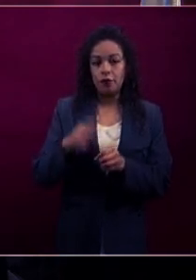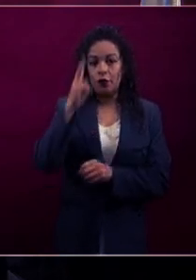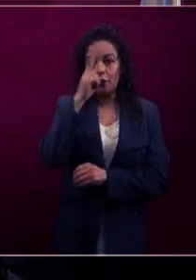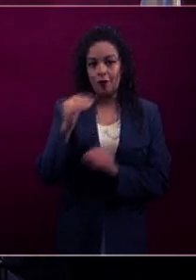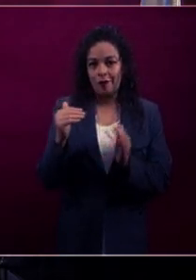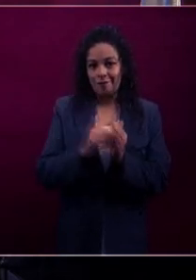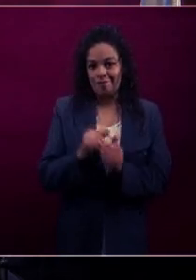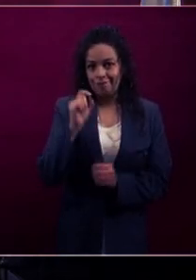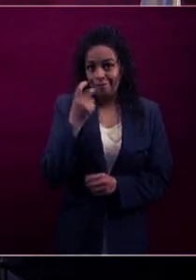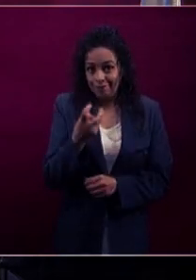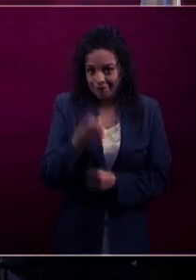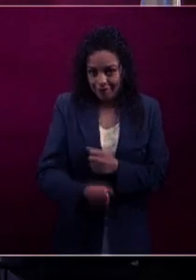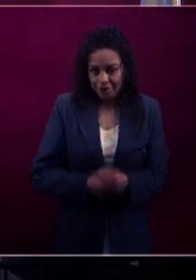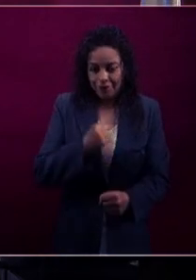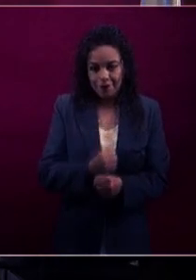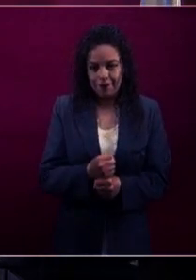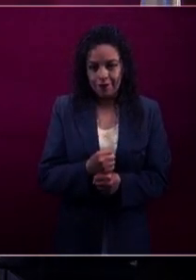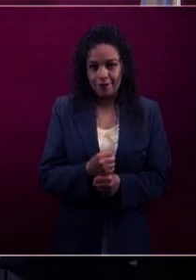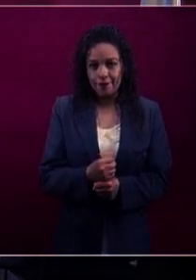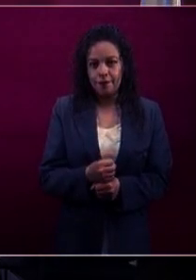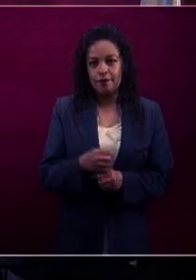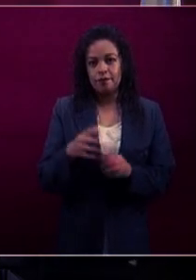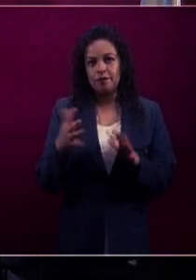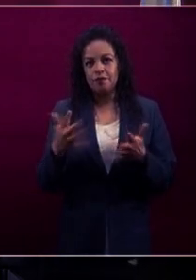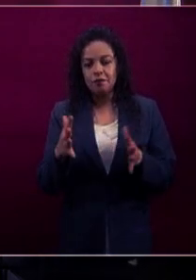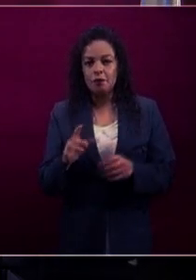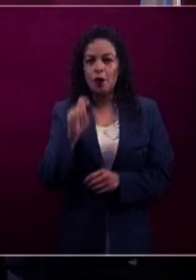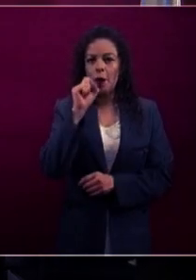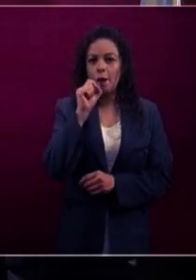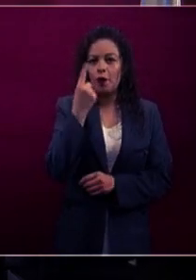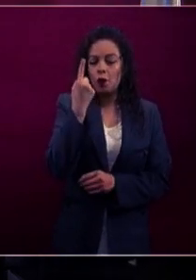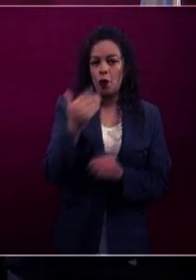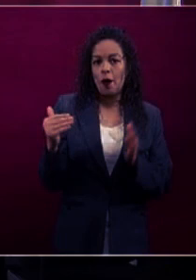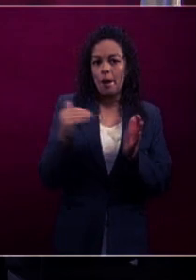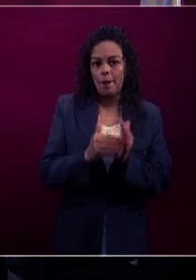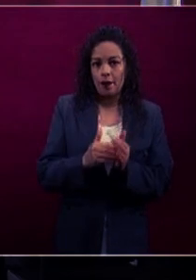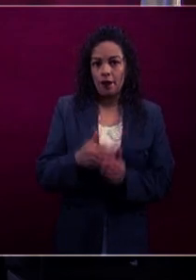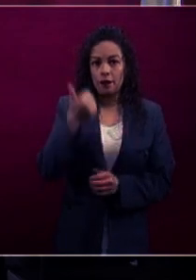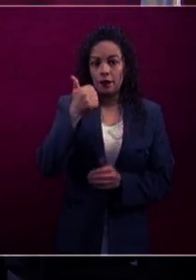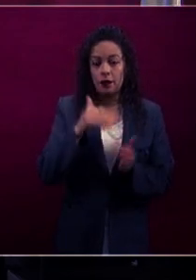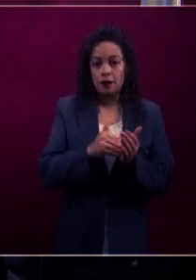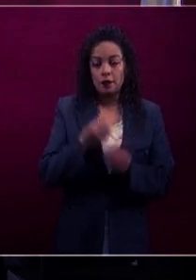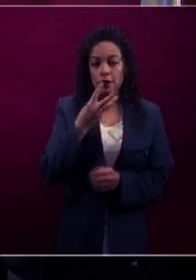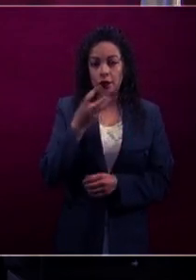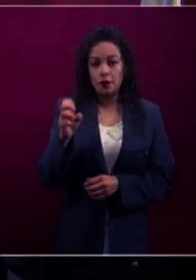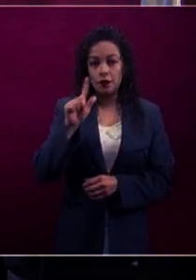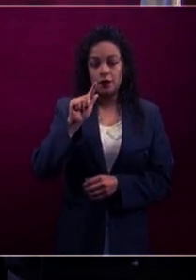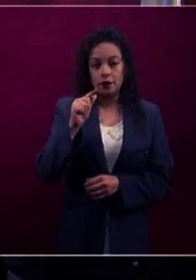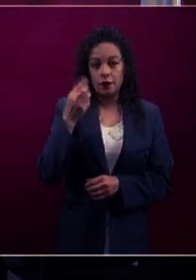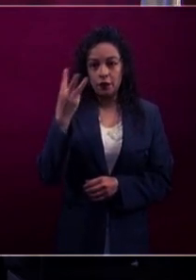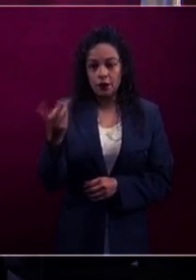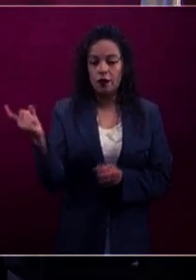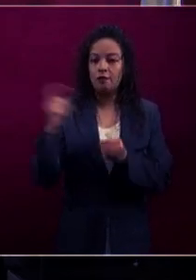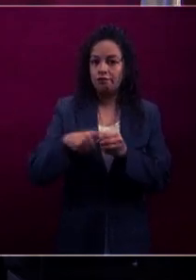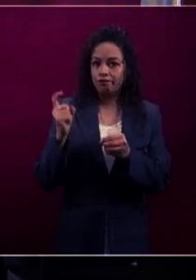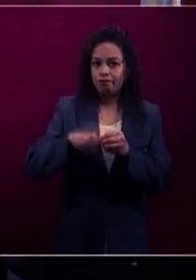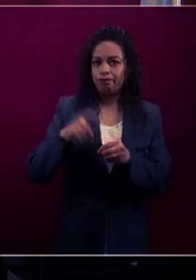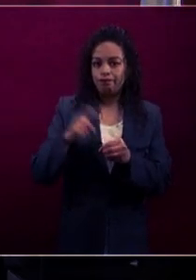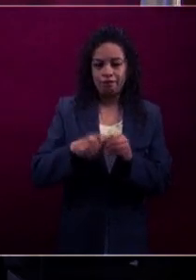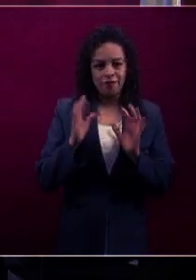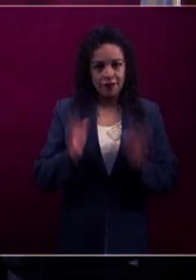considerados poco más de 21 mil. Ya tenemos 6 mil 373 reclutados.